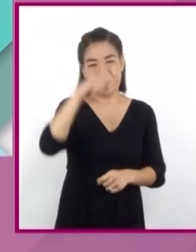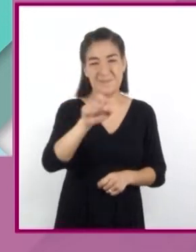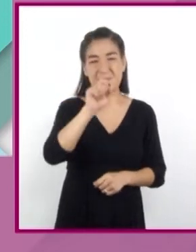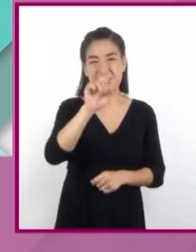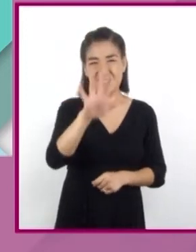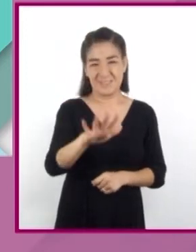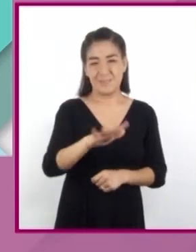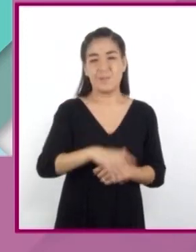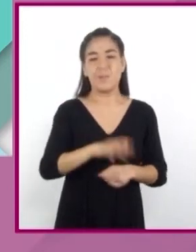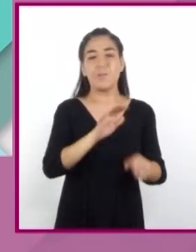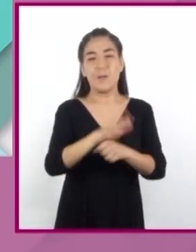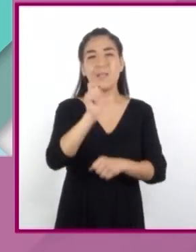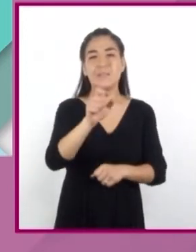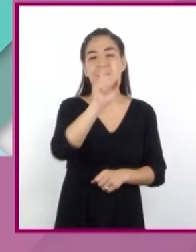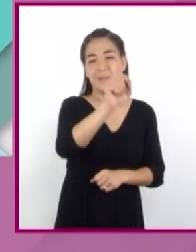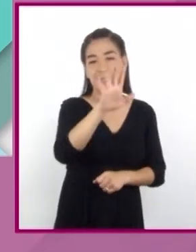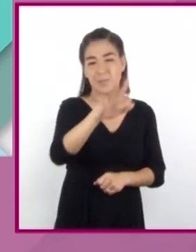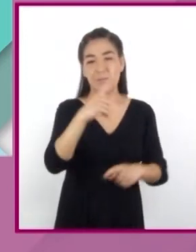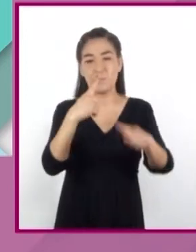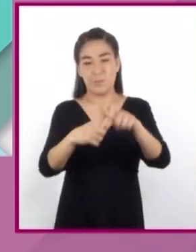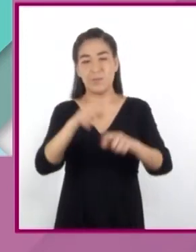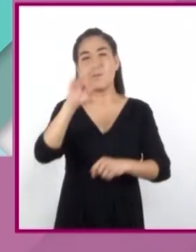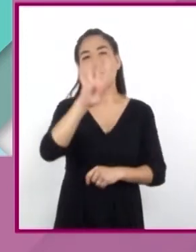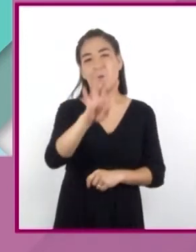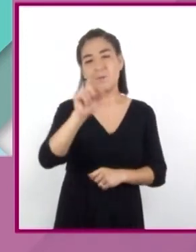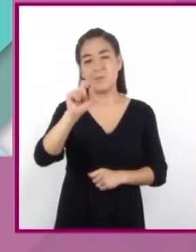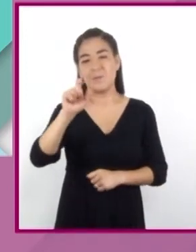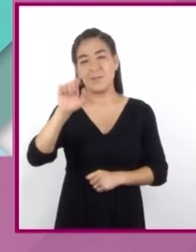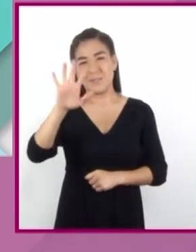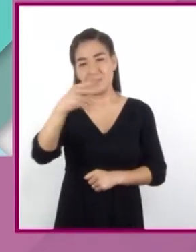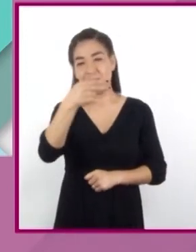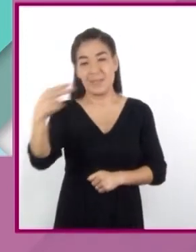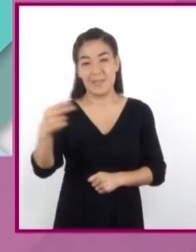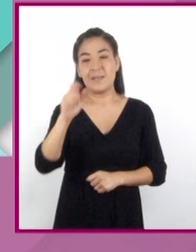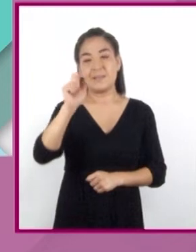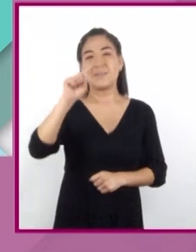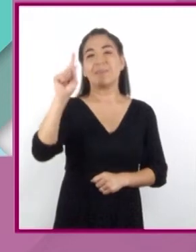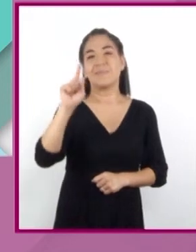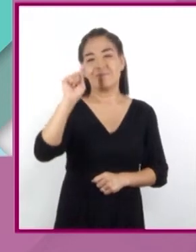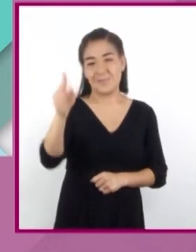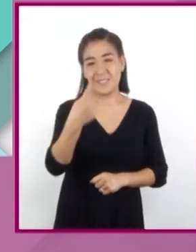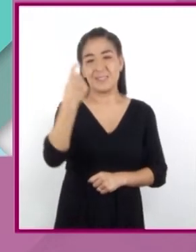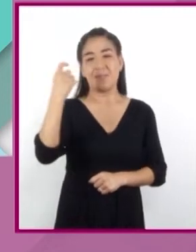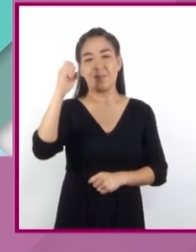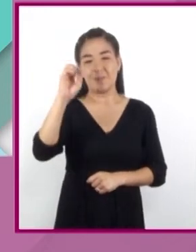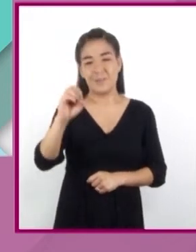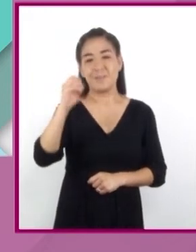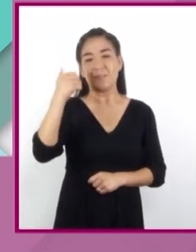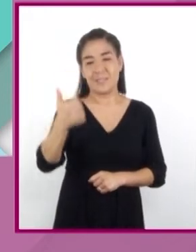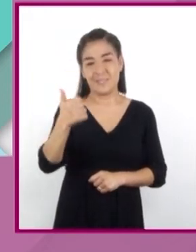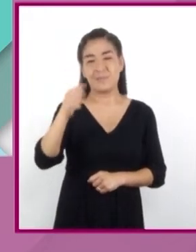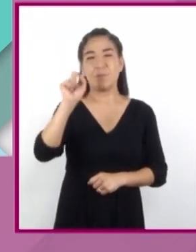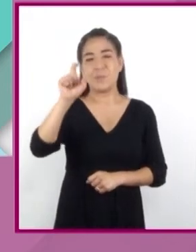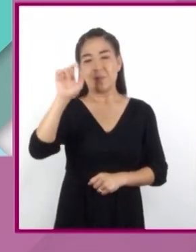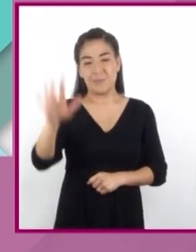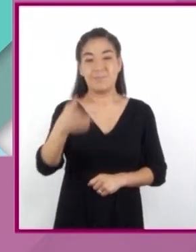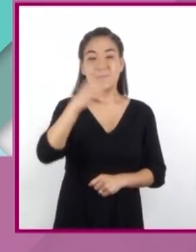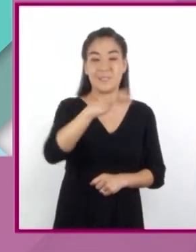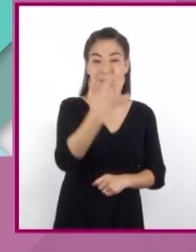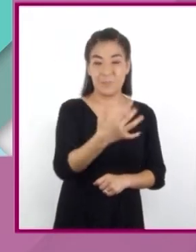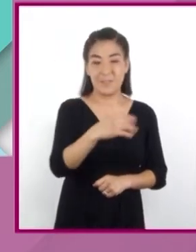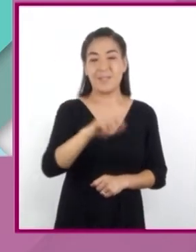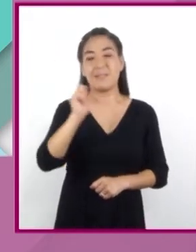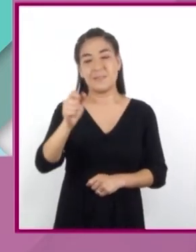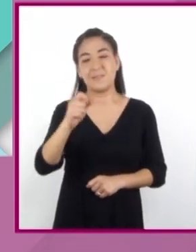constante, el resultado es 106.25 MB. Así, en 50, obtenemos 212.5.